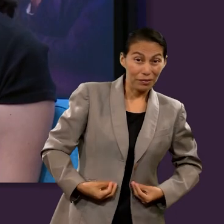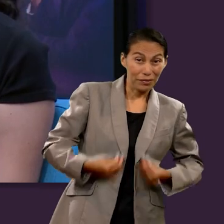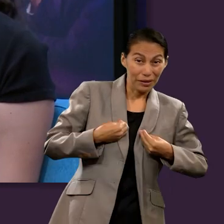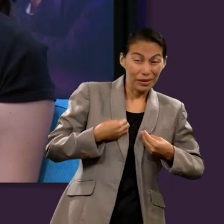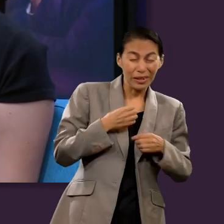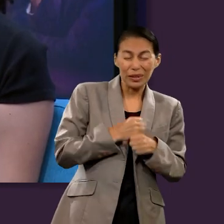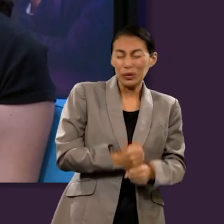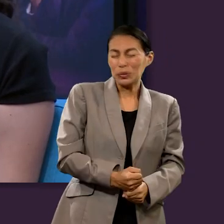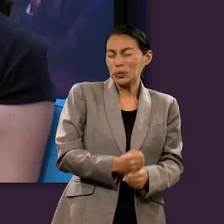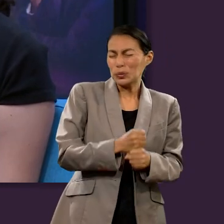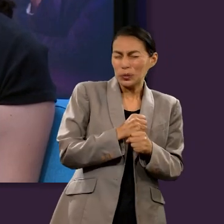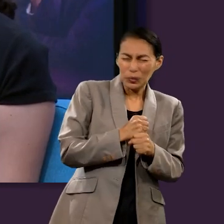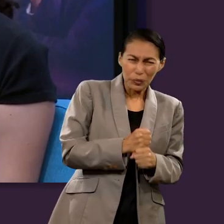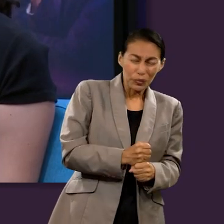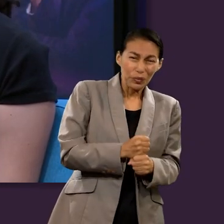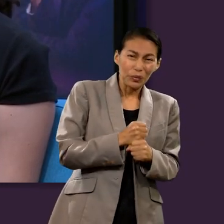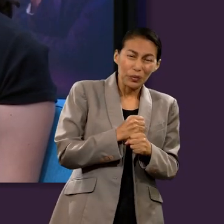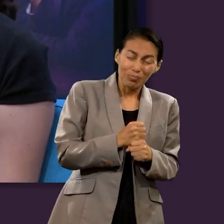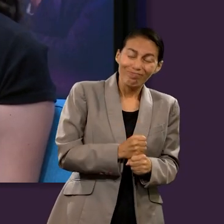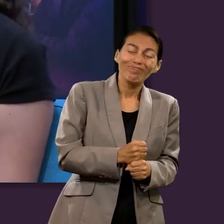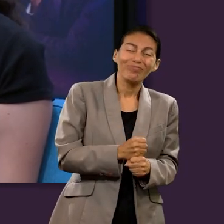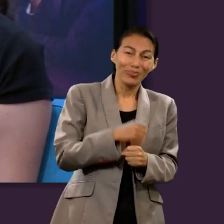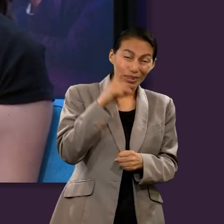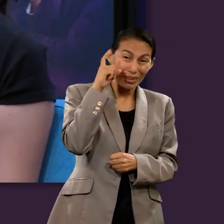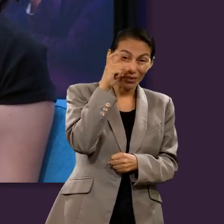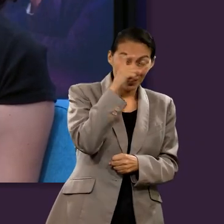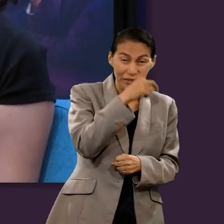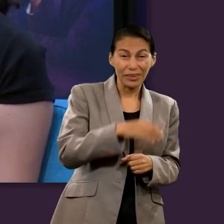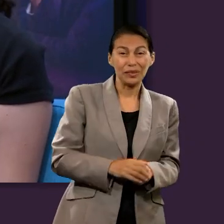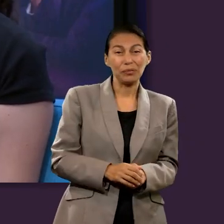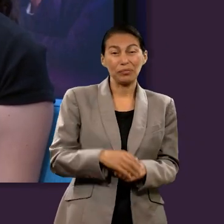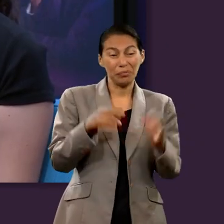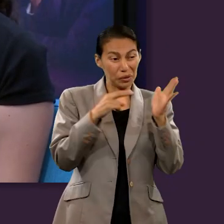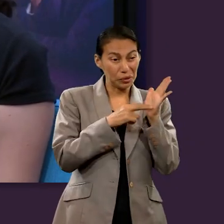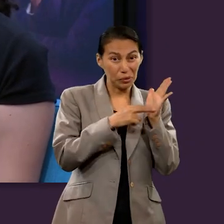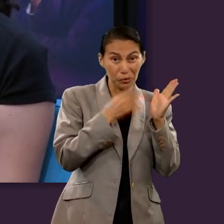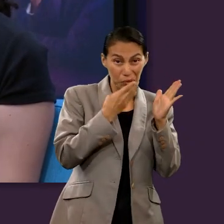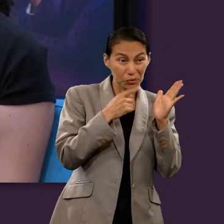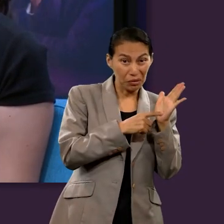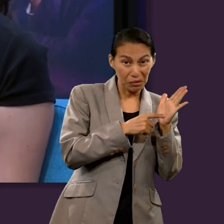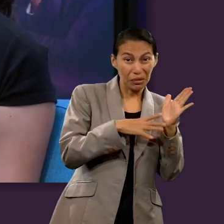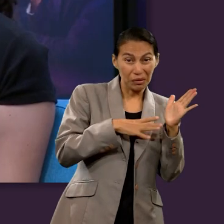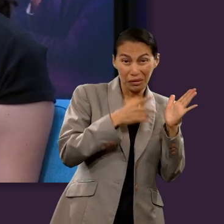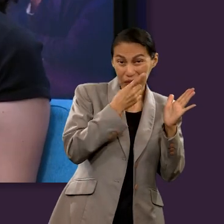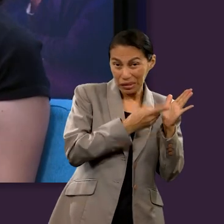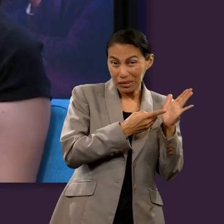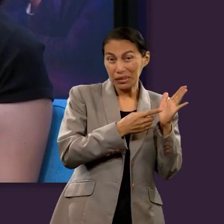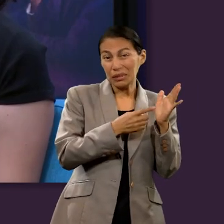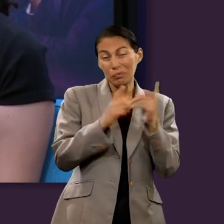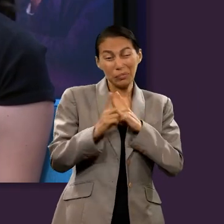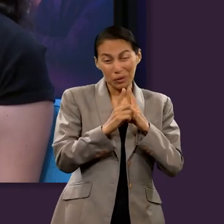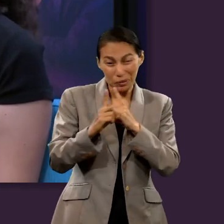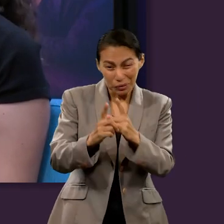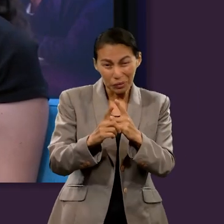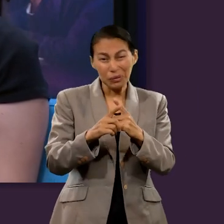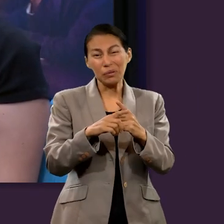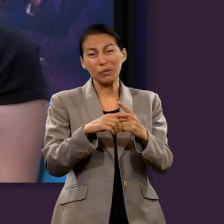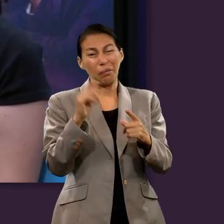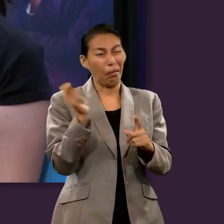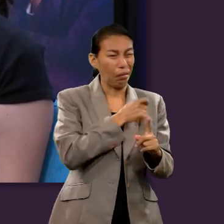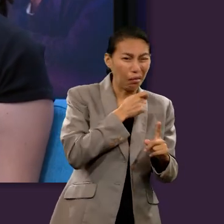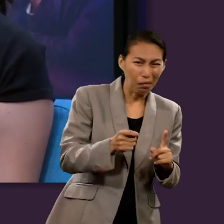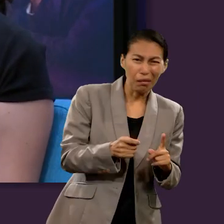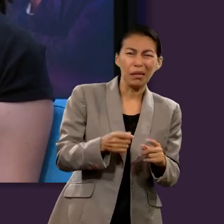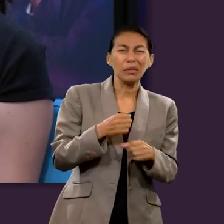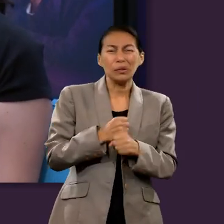cosas. Hay versículos que registran todos esos sufrimientos, las persecuciones, los maltratos, y me imagino que el hambre, el